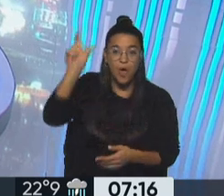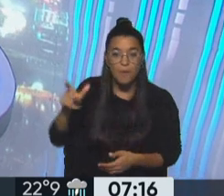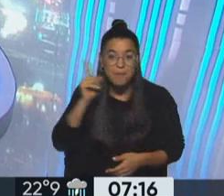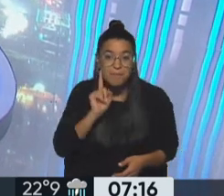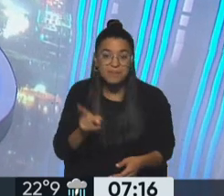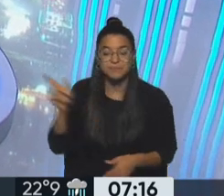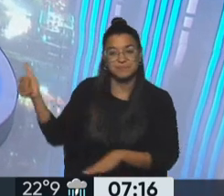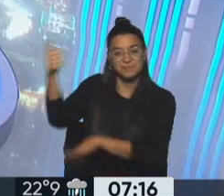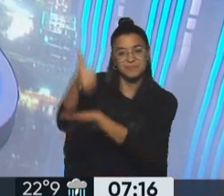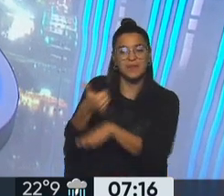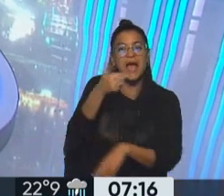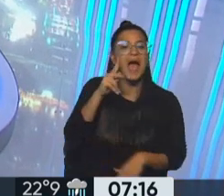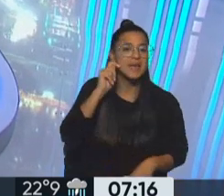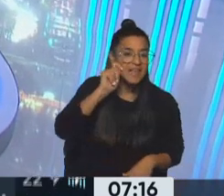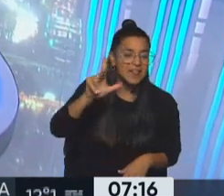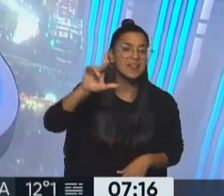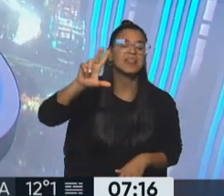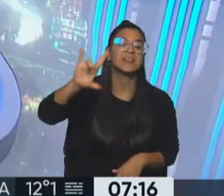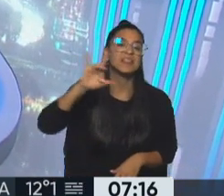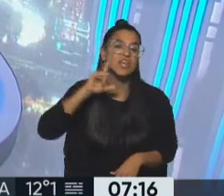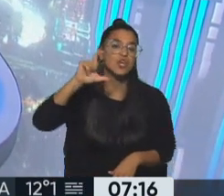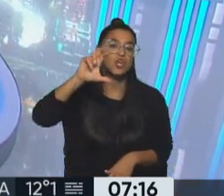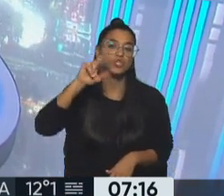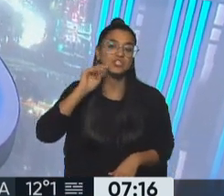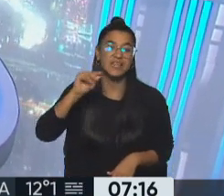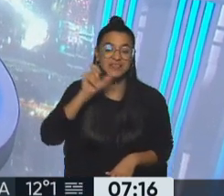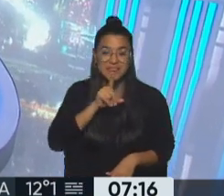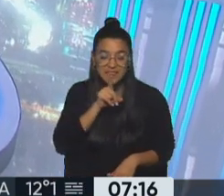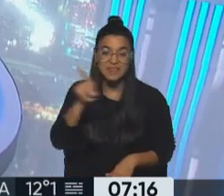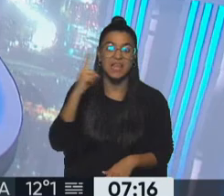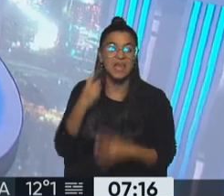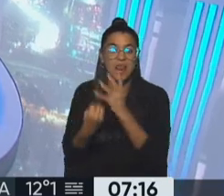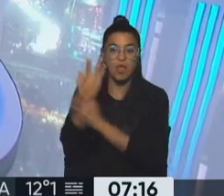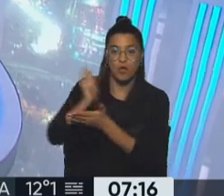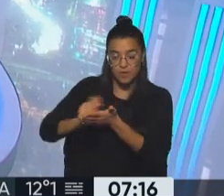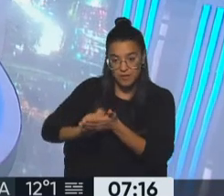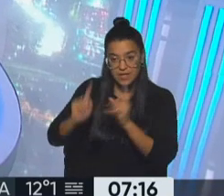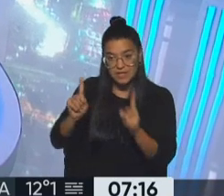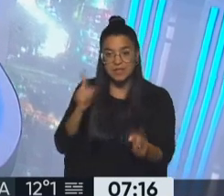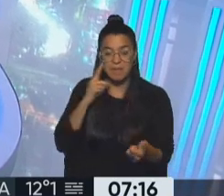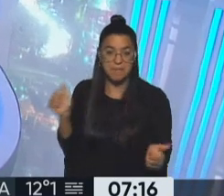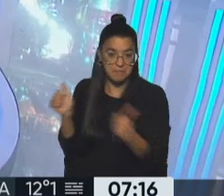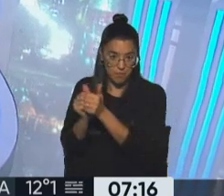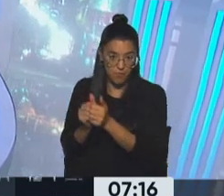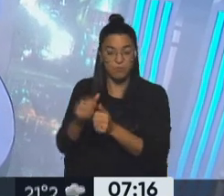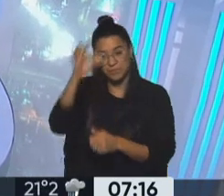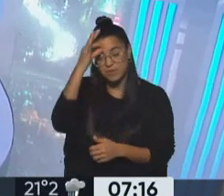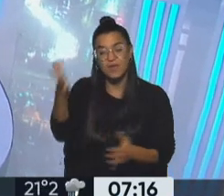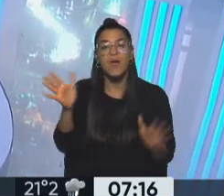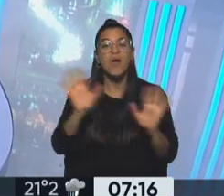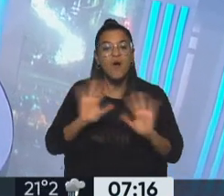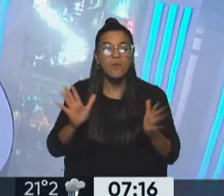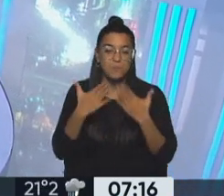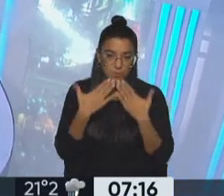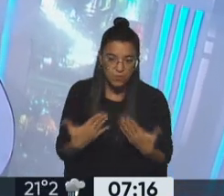acompaña Ariel Núñez Di Croce, quien creó la obra, la dirige y también la coprotagoniza. Así es, muchas gracias